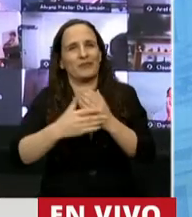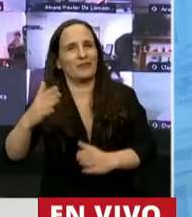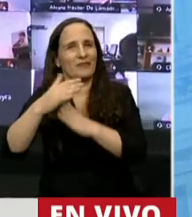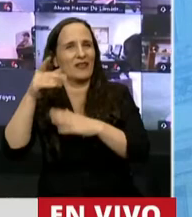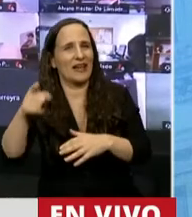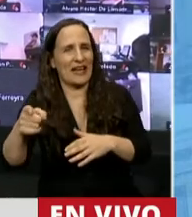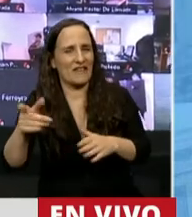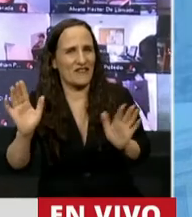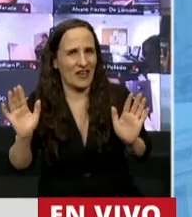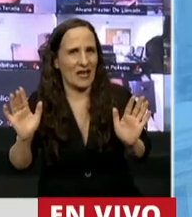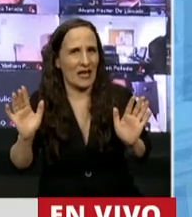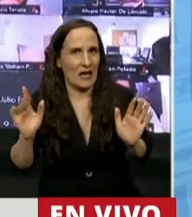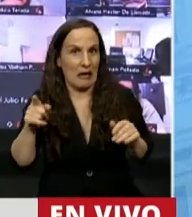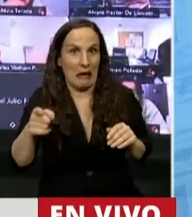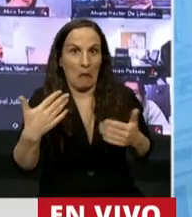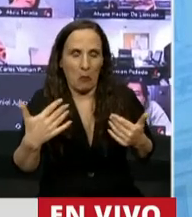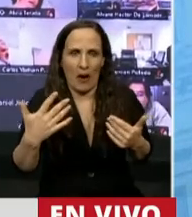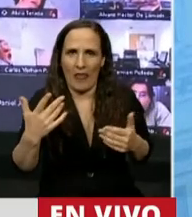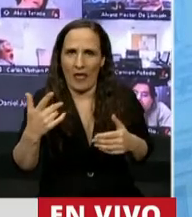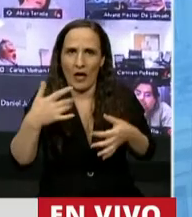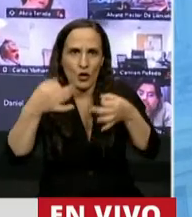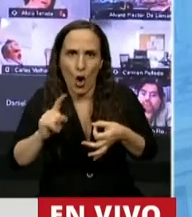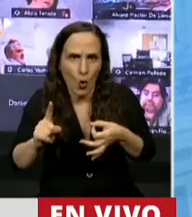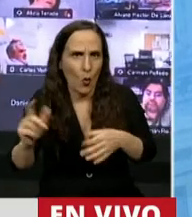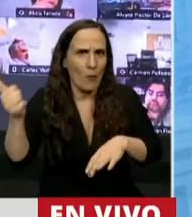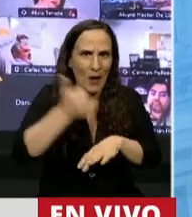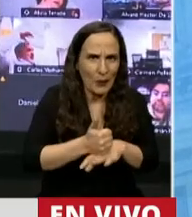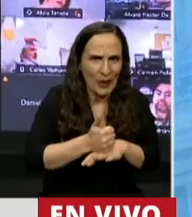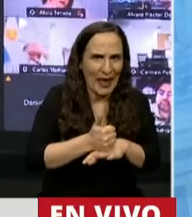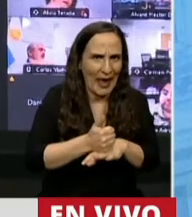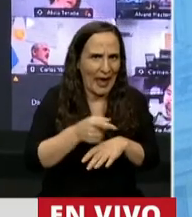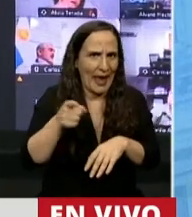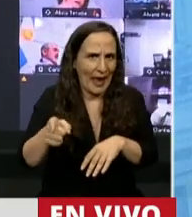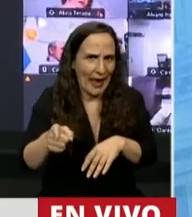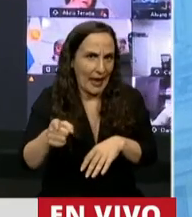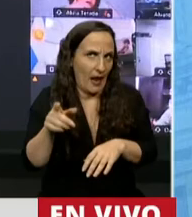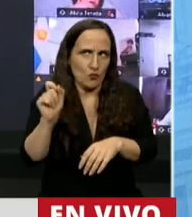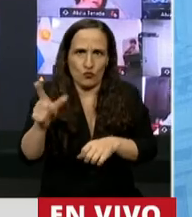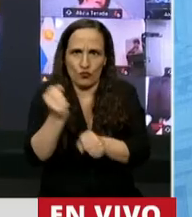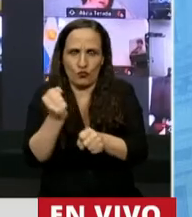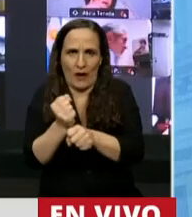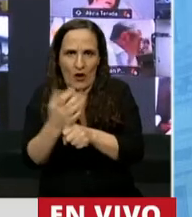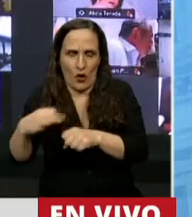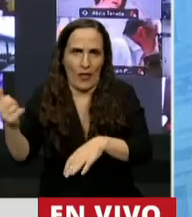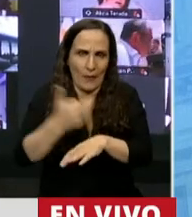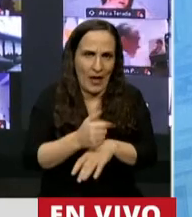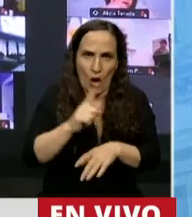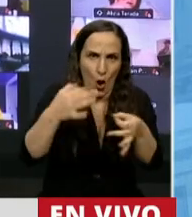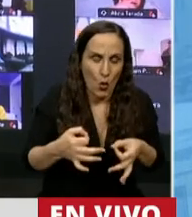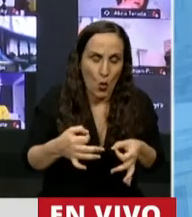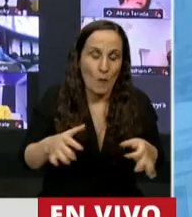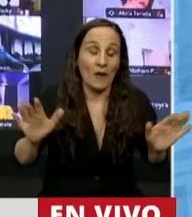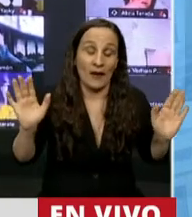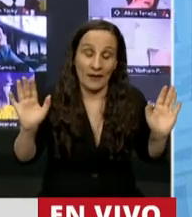podría configurar un ilícito penal de incumplimiento de deberes del funcionario público, me parece que es una